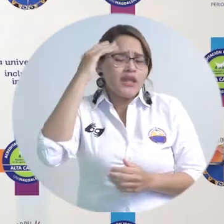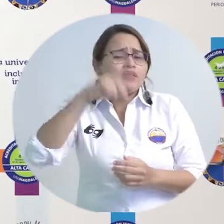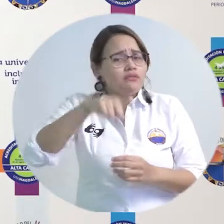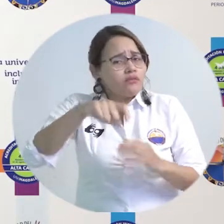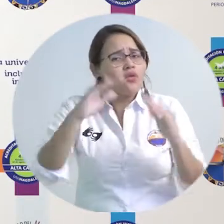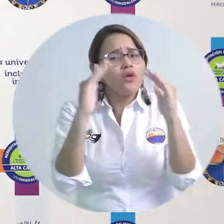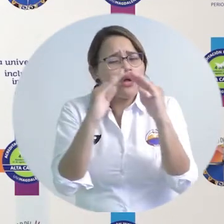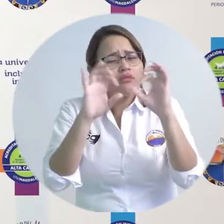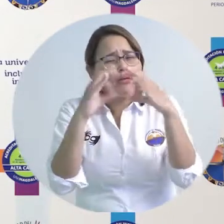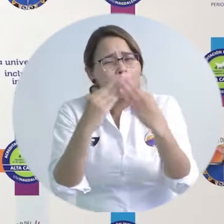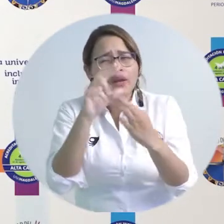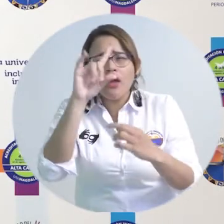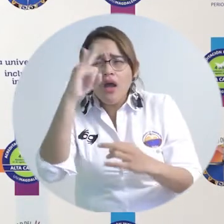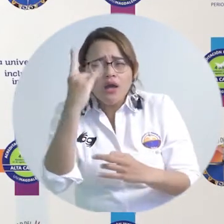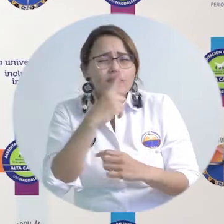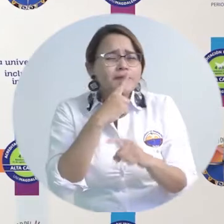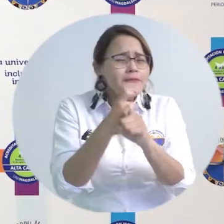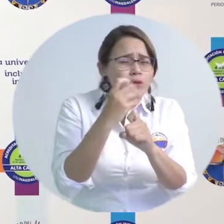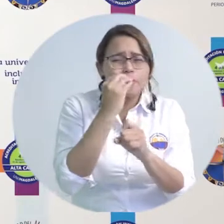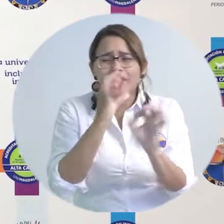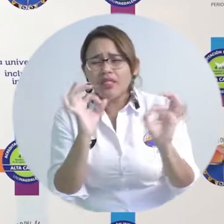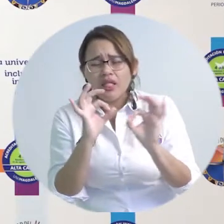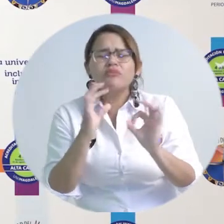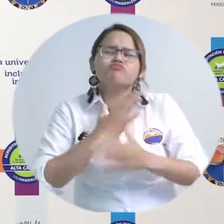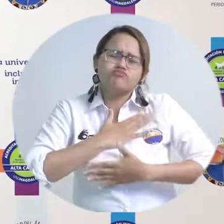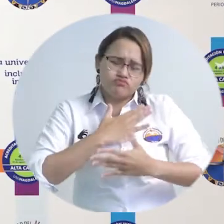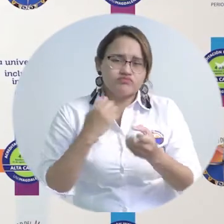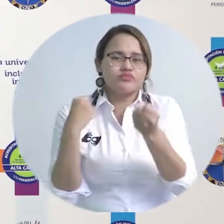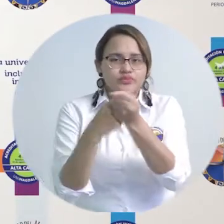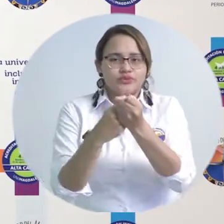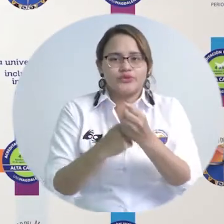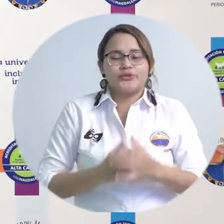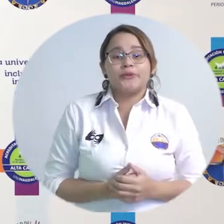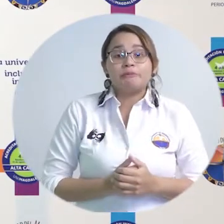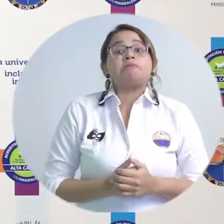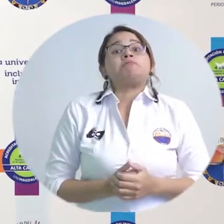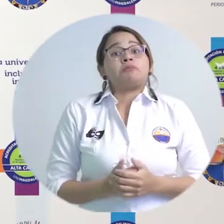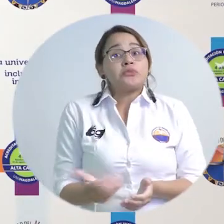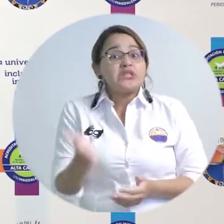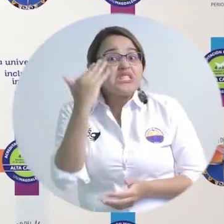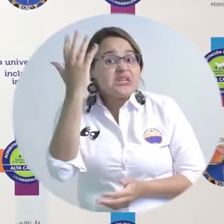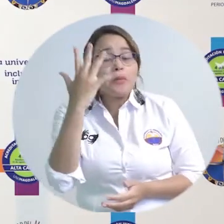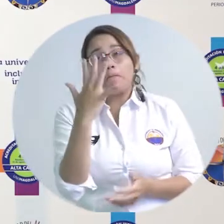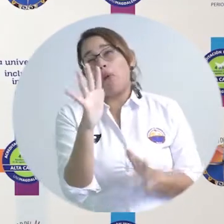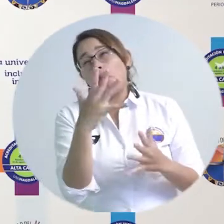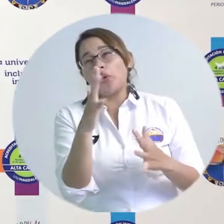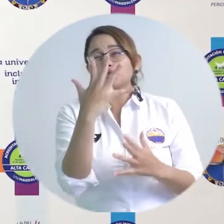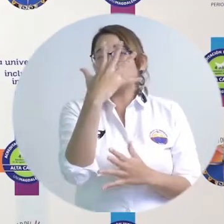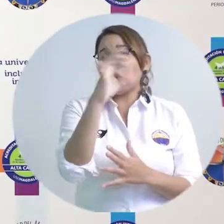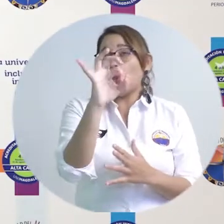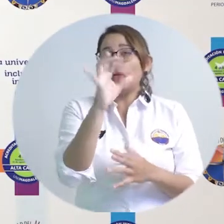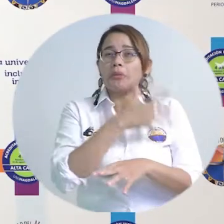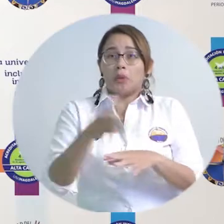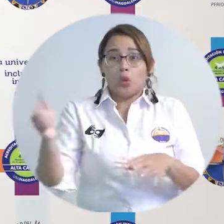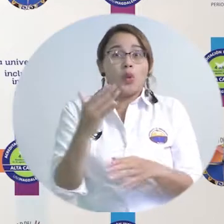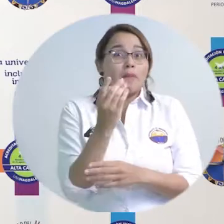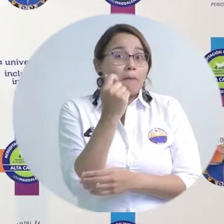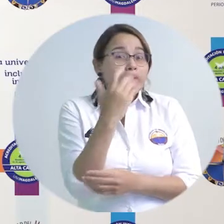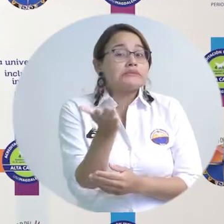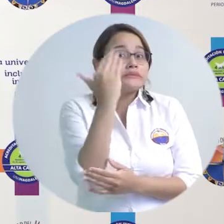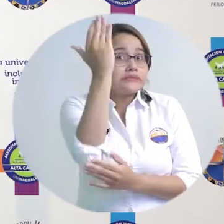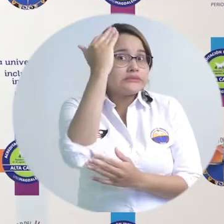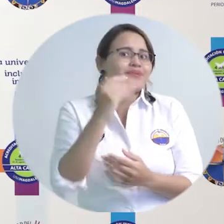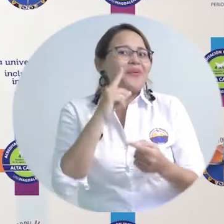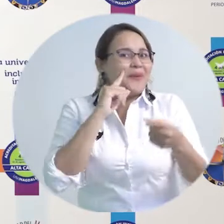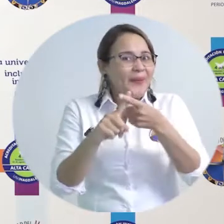la universidad lo vamos a hacer. Así que, una muy buena noticia, casi 50 millones de pesos que nos permiten solventar esto durante, por lo menos ya un mes, tendremos